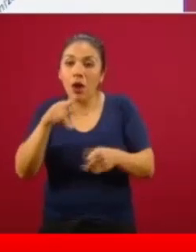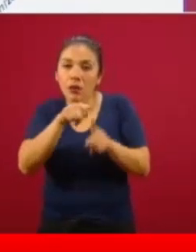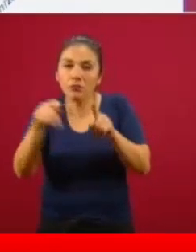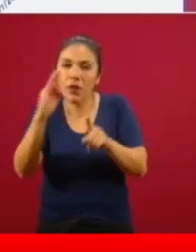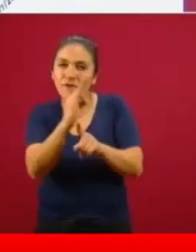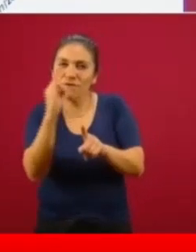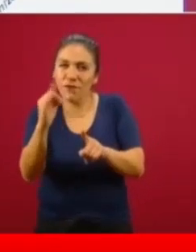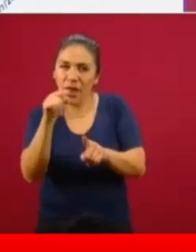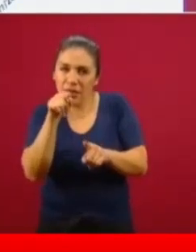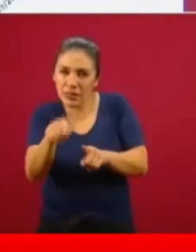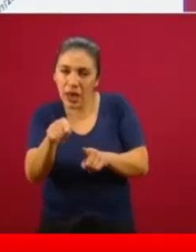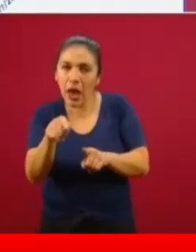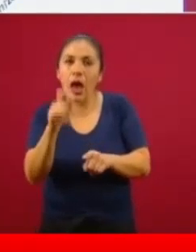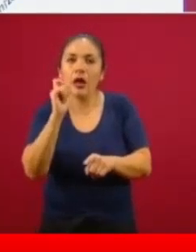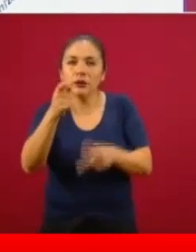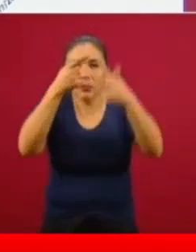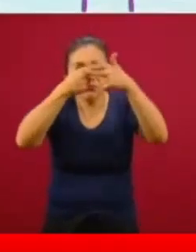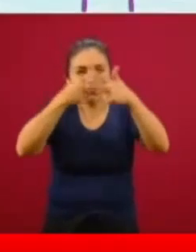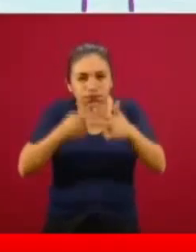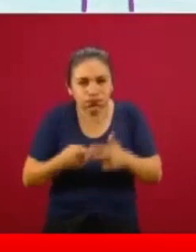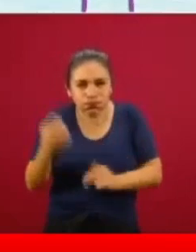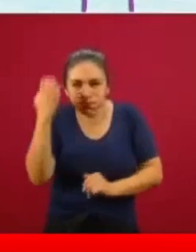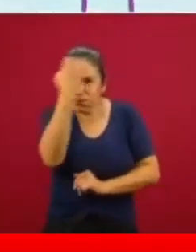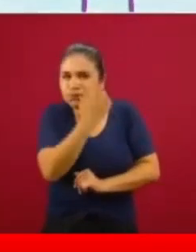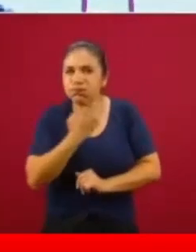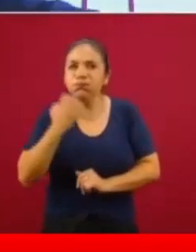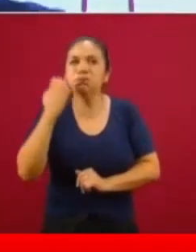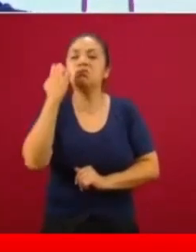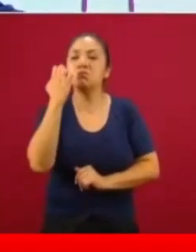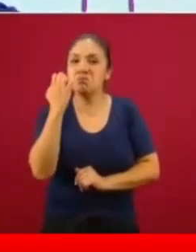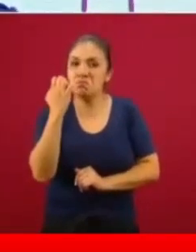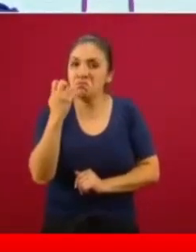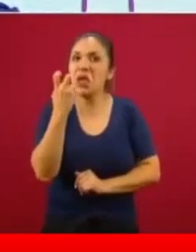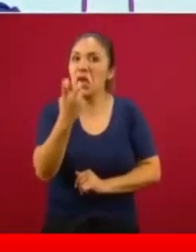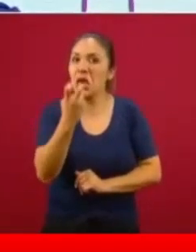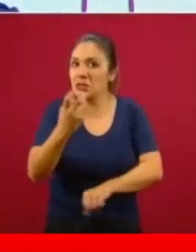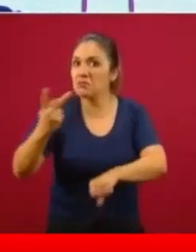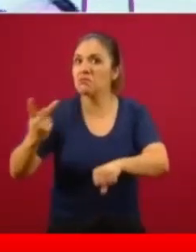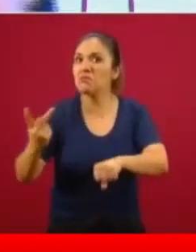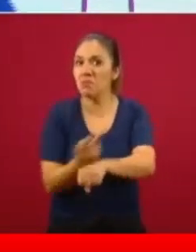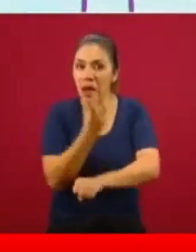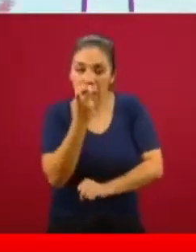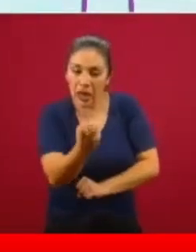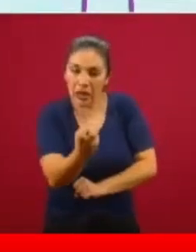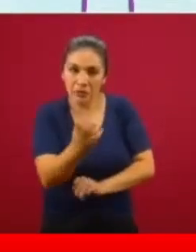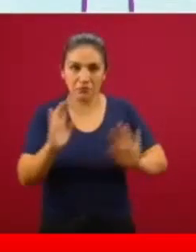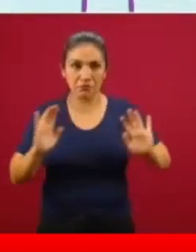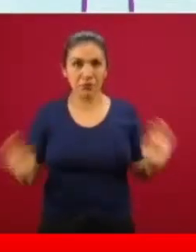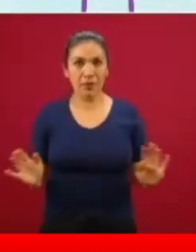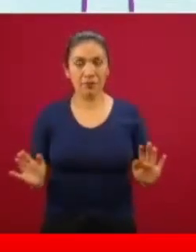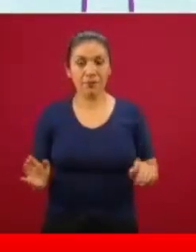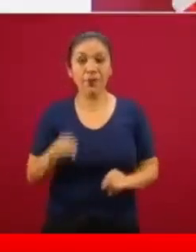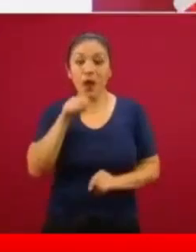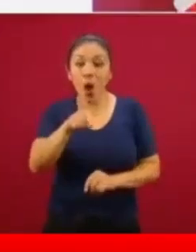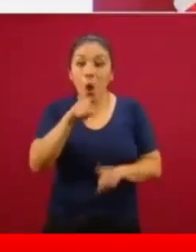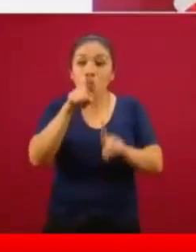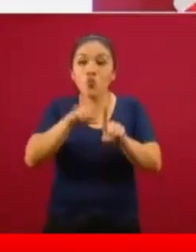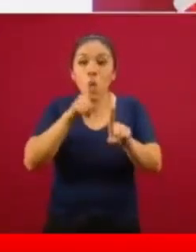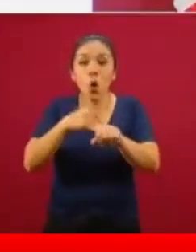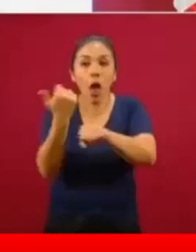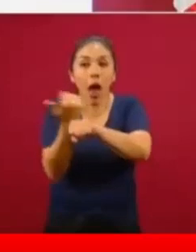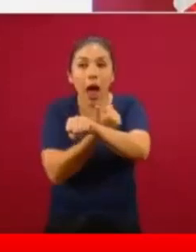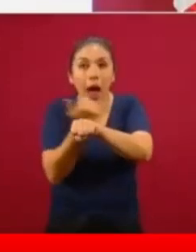cuando hicieron la predicción y dijeron, eso es lo que va a pasar. Finalmente, las barras amarillas